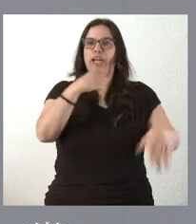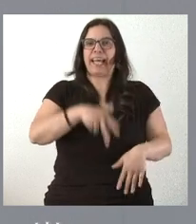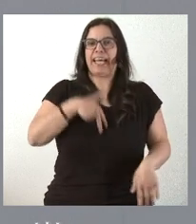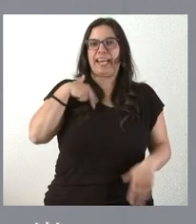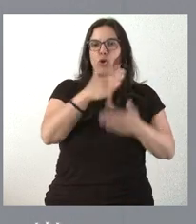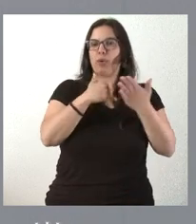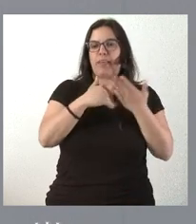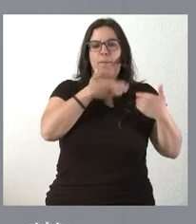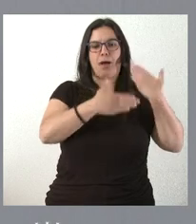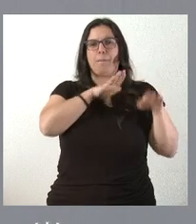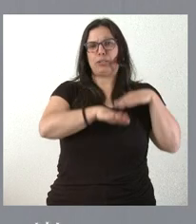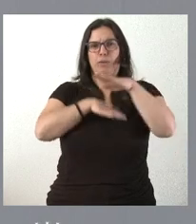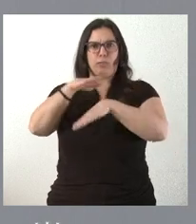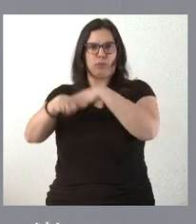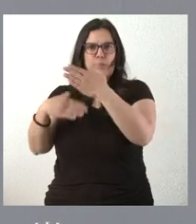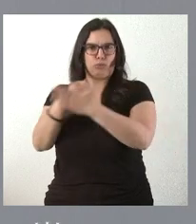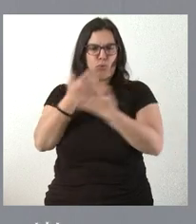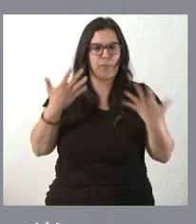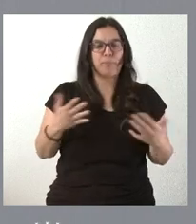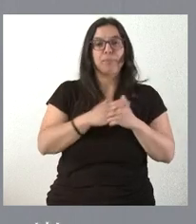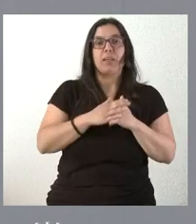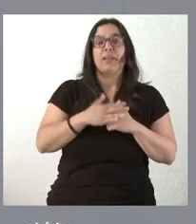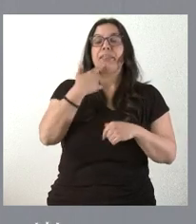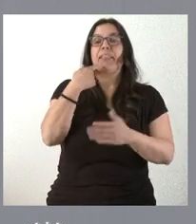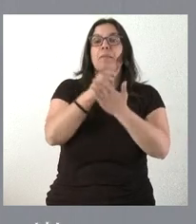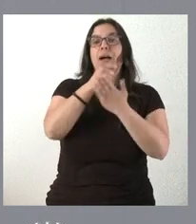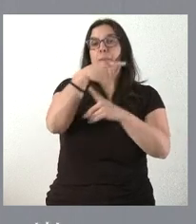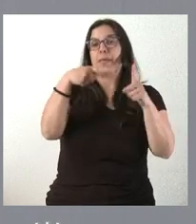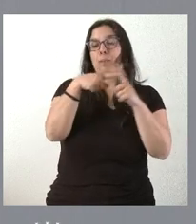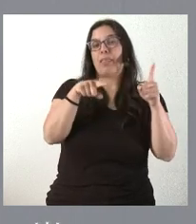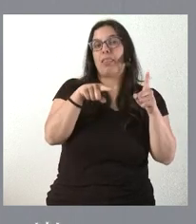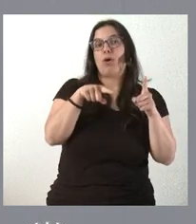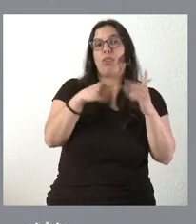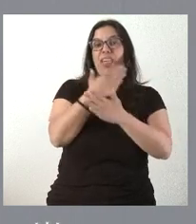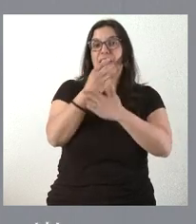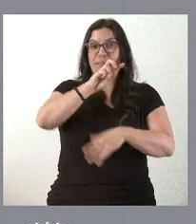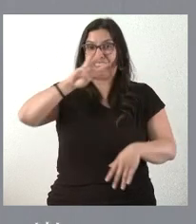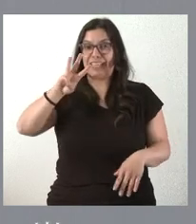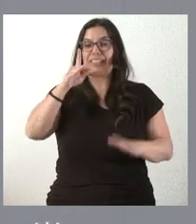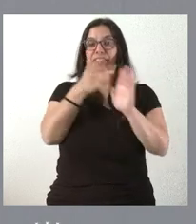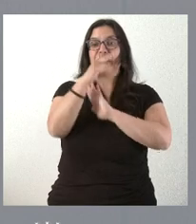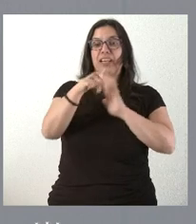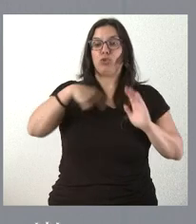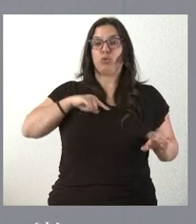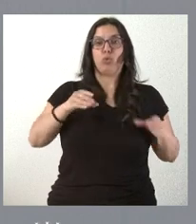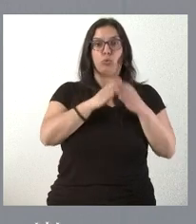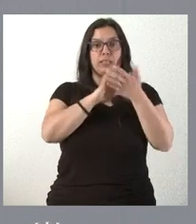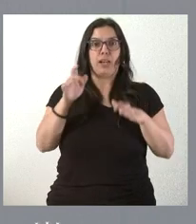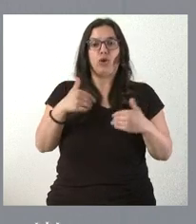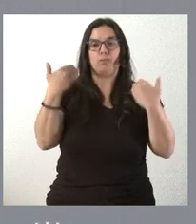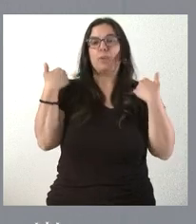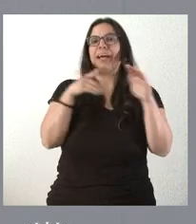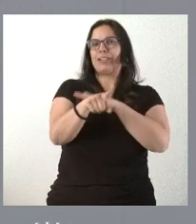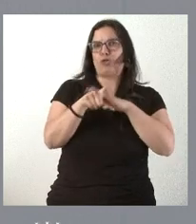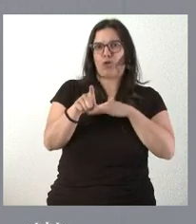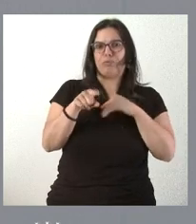Comunidad. Hablar de un periodo medio de pago de 23 días refleja claramente que aquí, en la Junta de Castelleros, nos dedicamos a la gestión, a